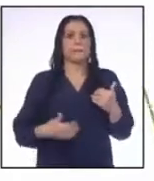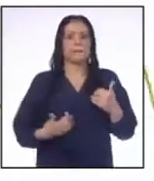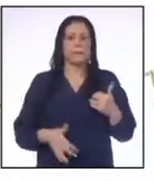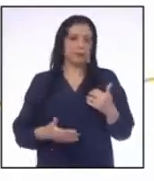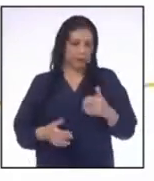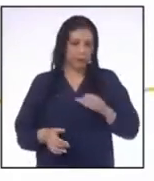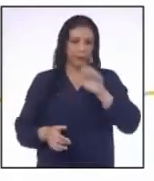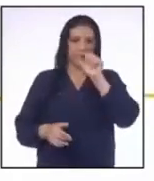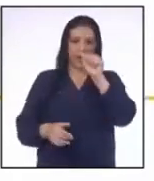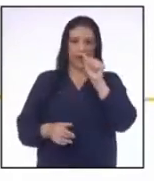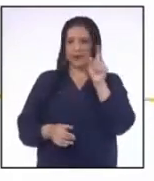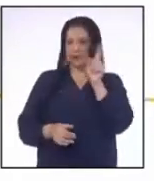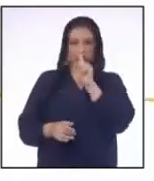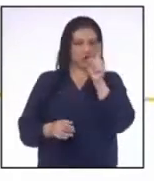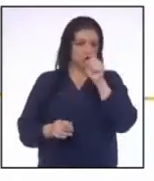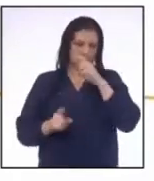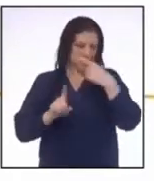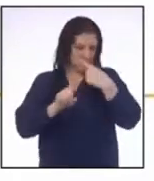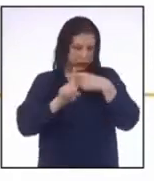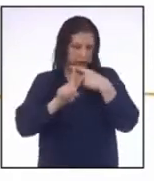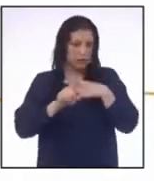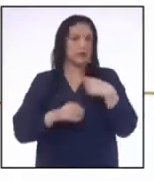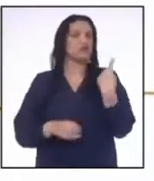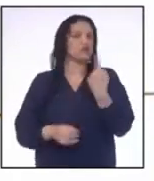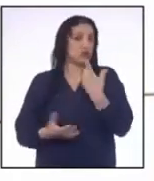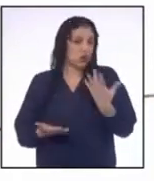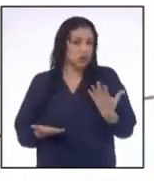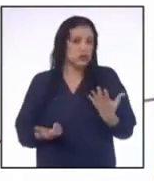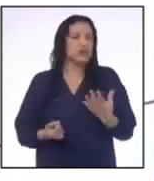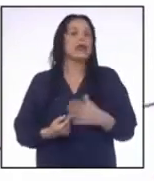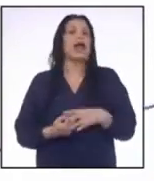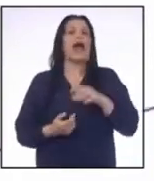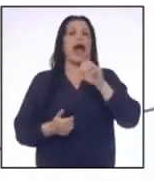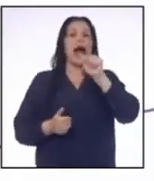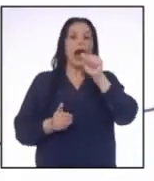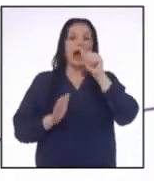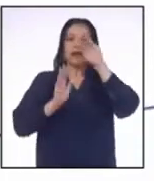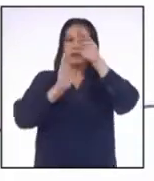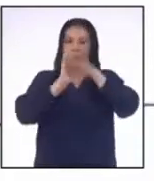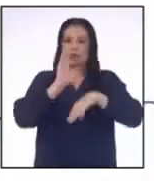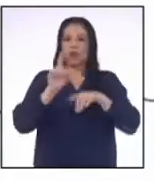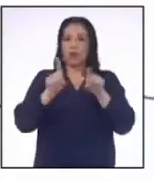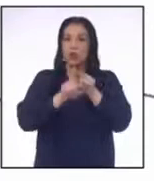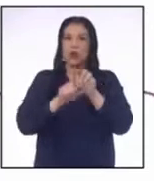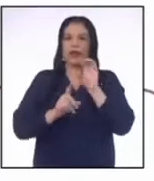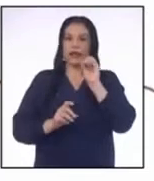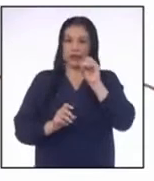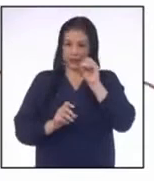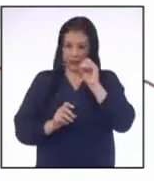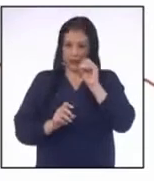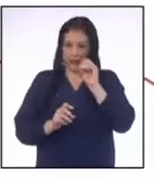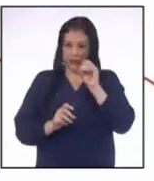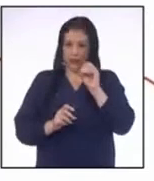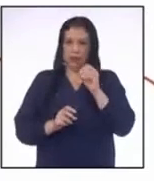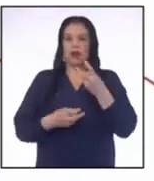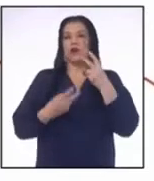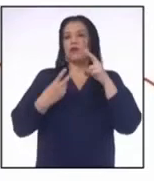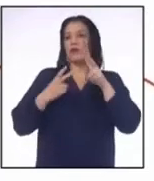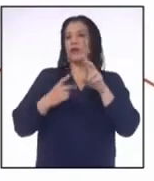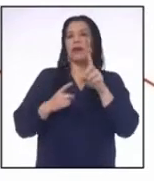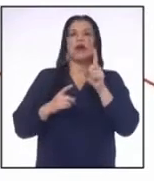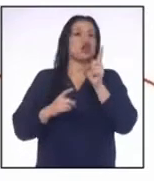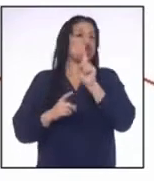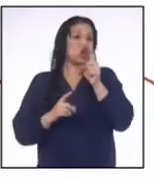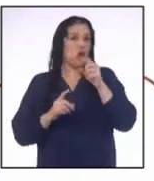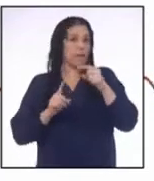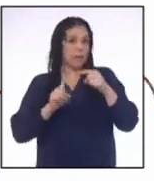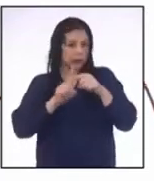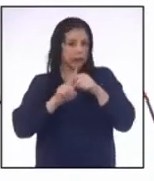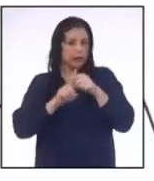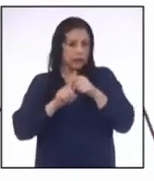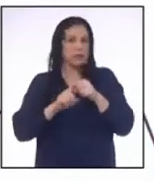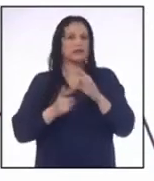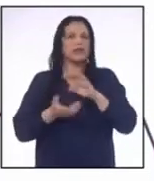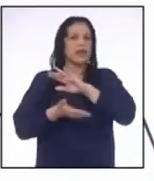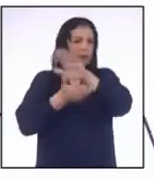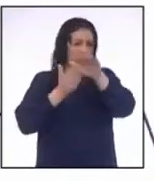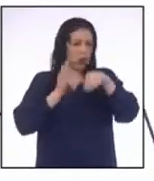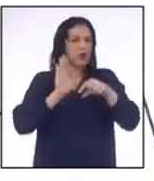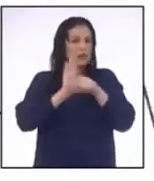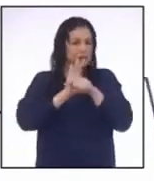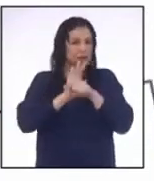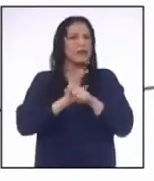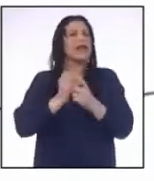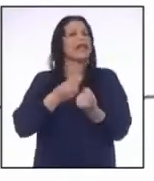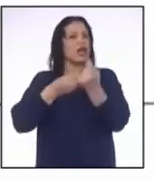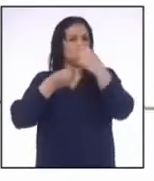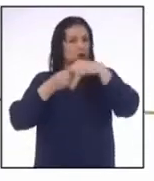A es no positivo, si y solo si A es menor o igual que 0 Como indica no positivo serían los negativos